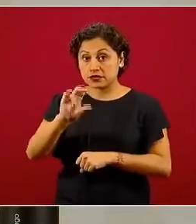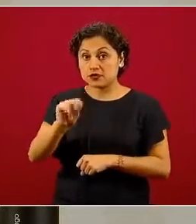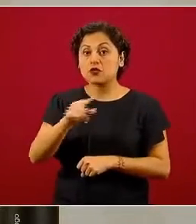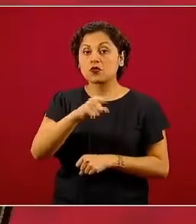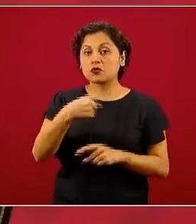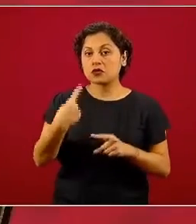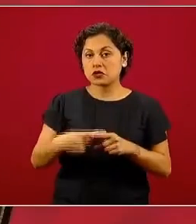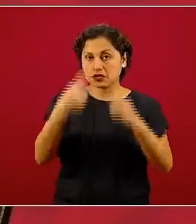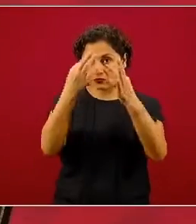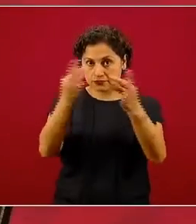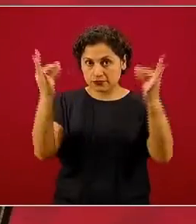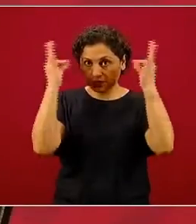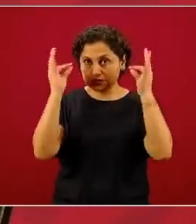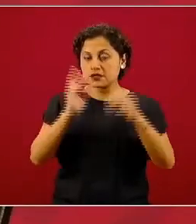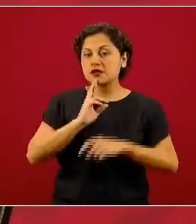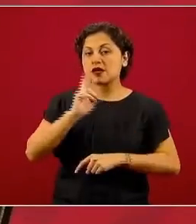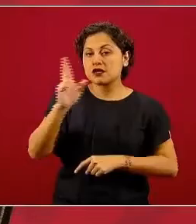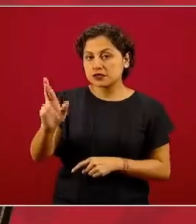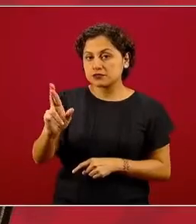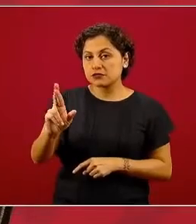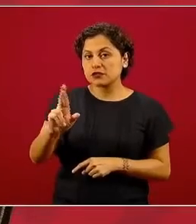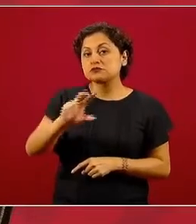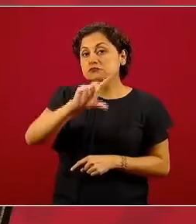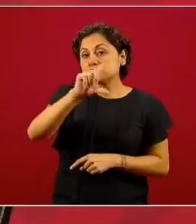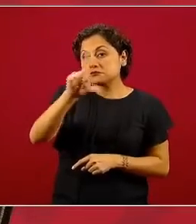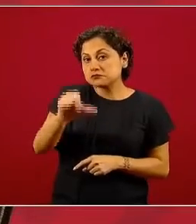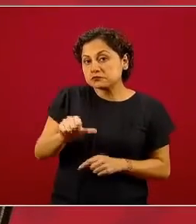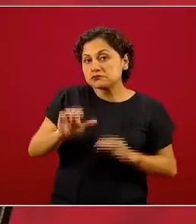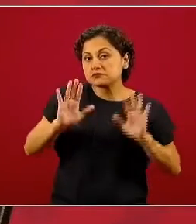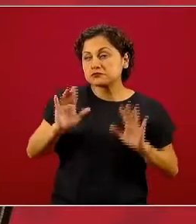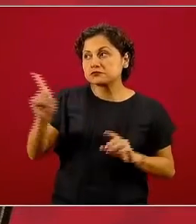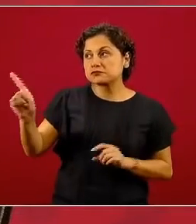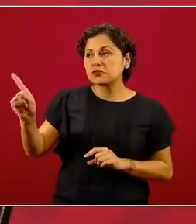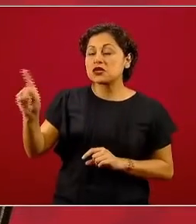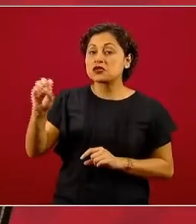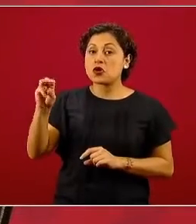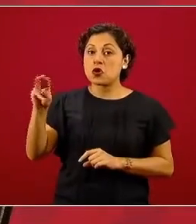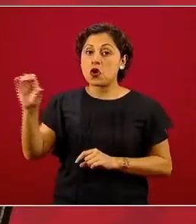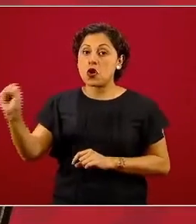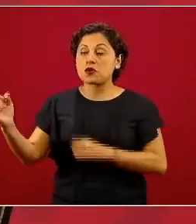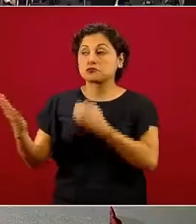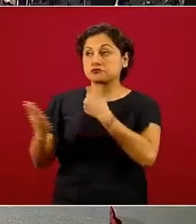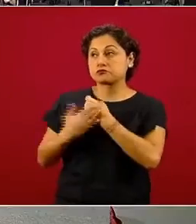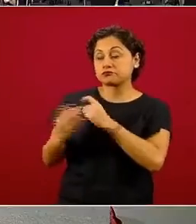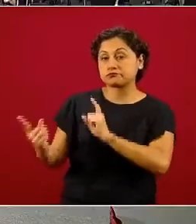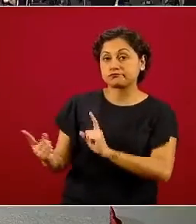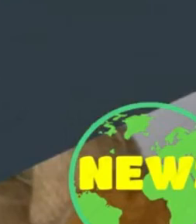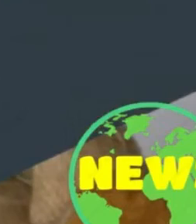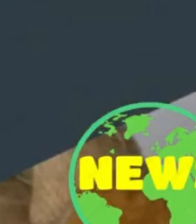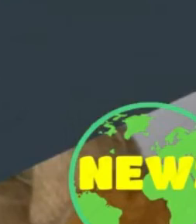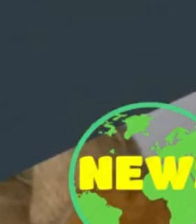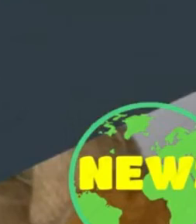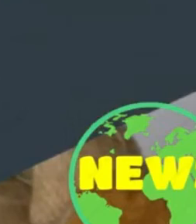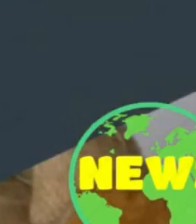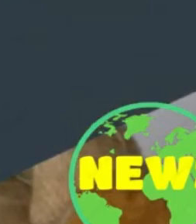en cuanto me contacte la Organización, pues estaré presto para cumplir con esa encomienda. Y encomienda.